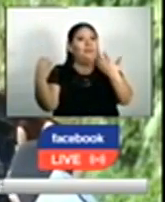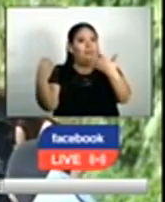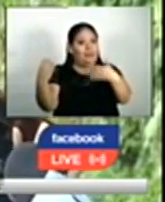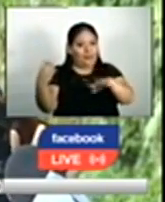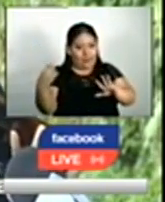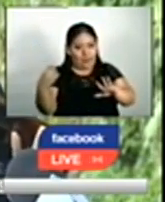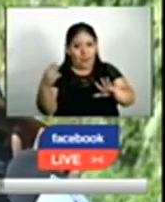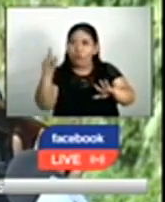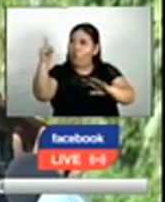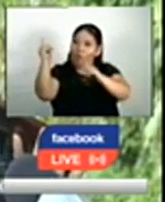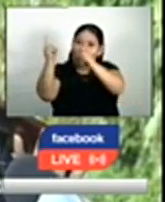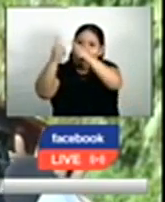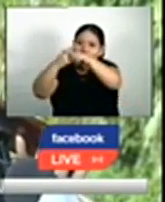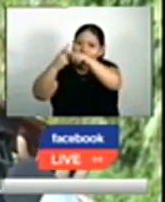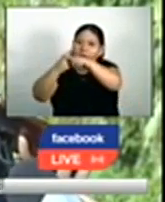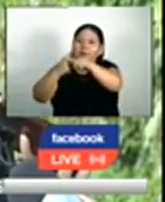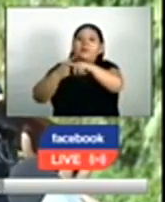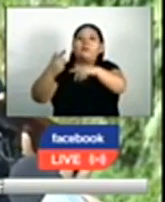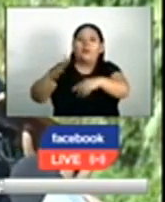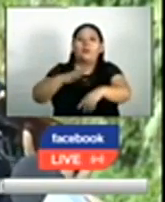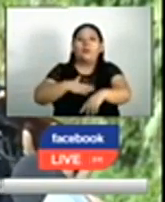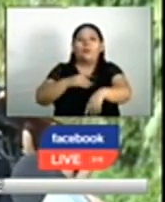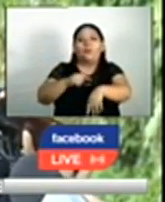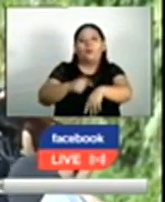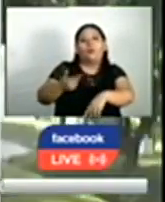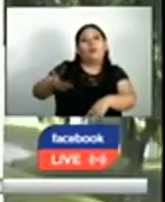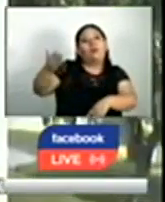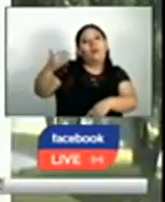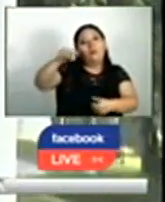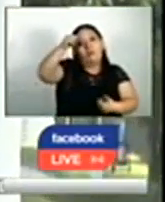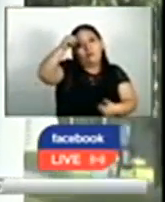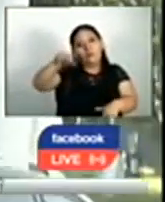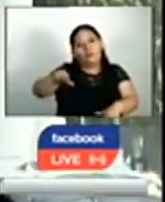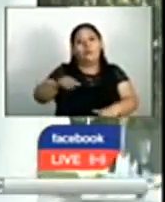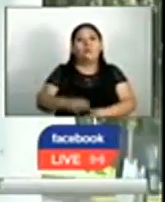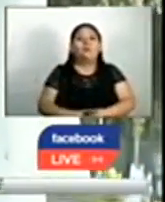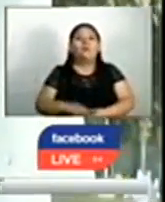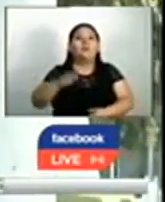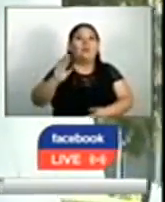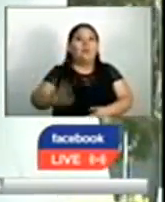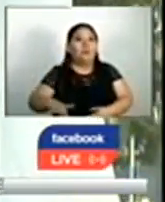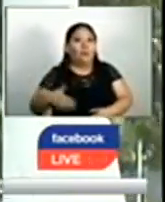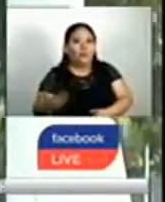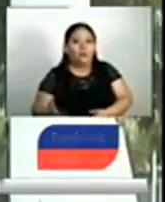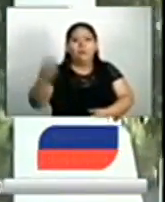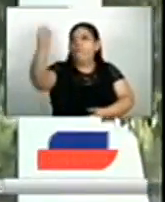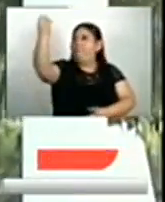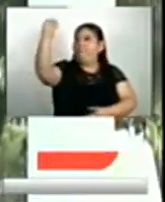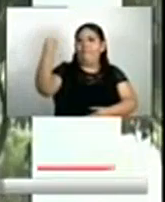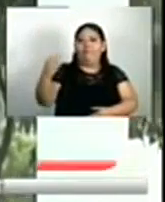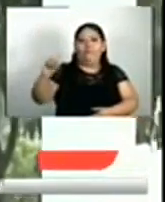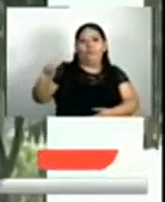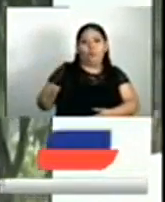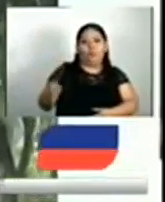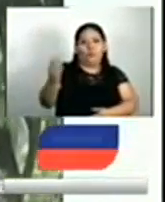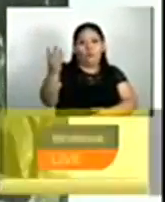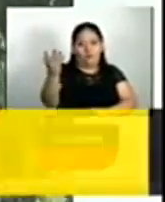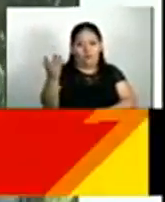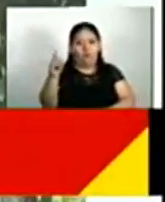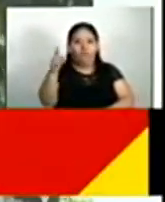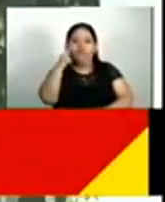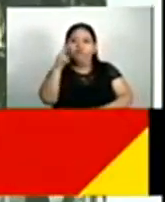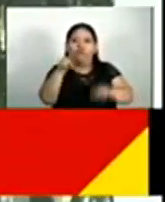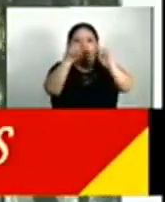simplemente es de adoptar la programación que ya se tenía antes. Posteriormente, estos semáforos inteligentes serán controlados